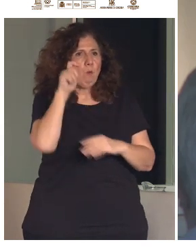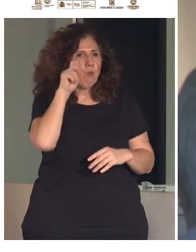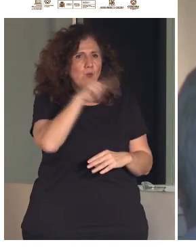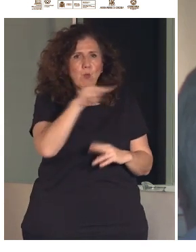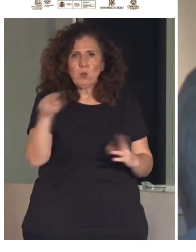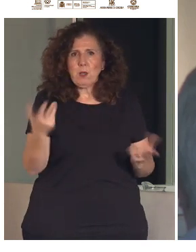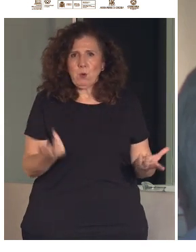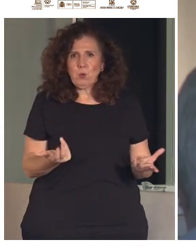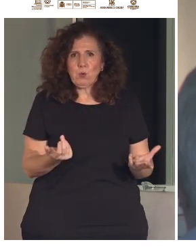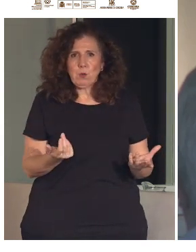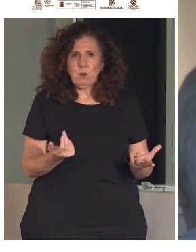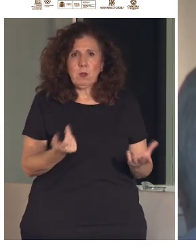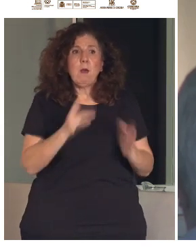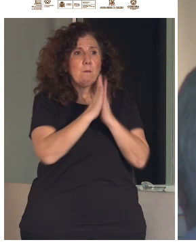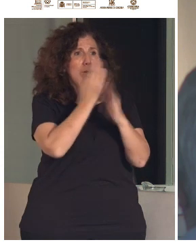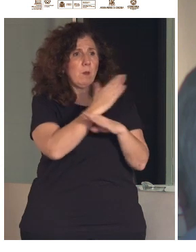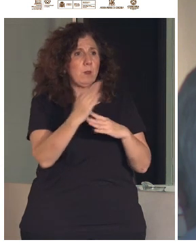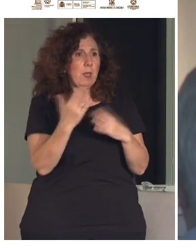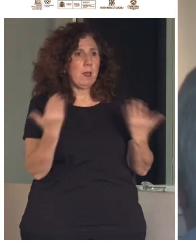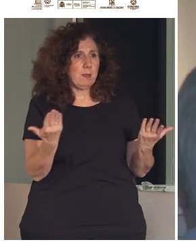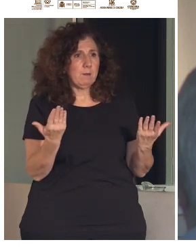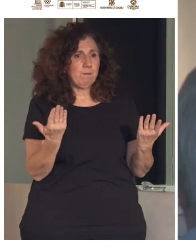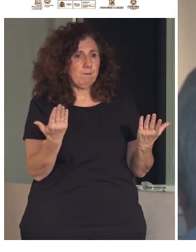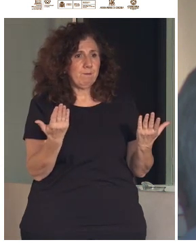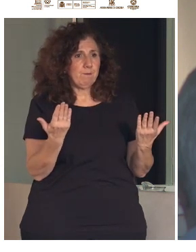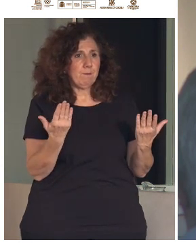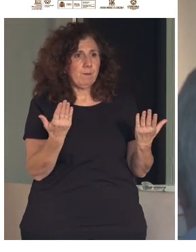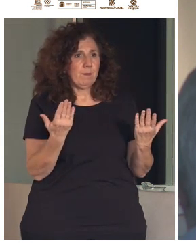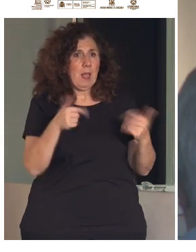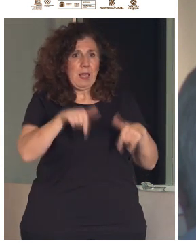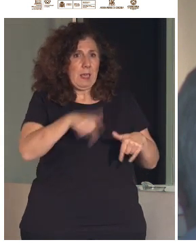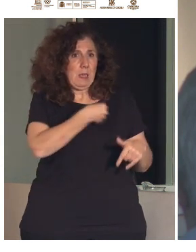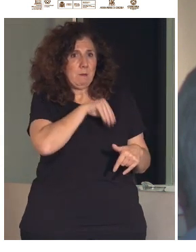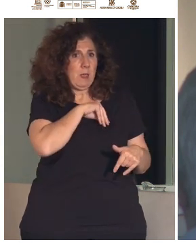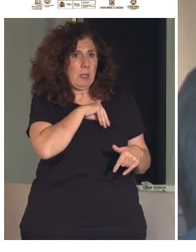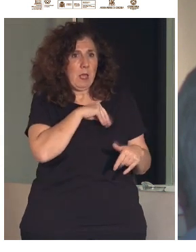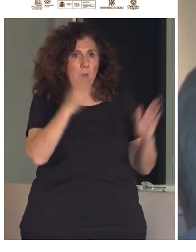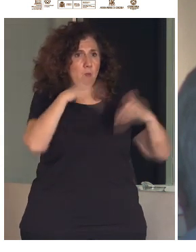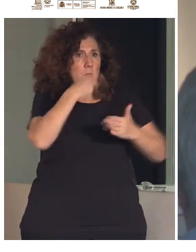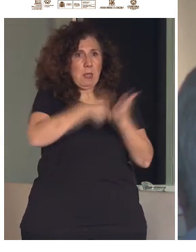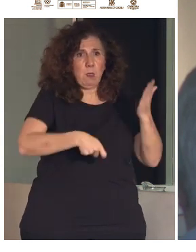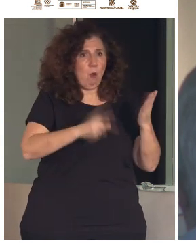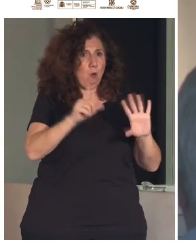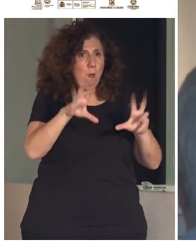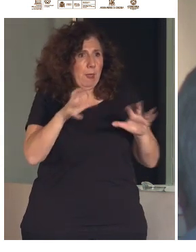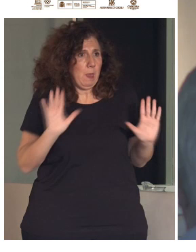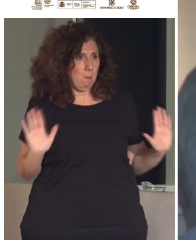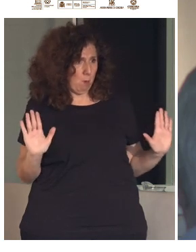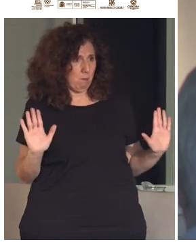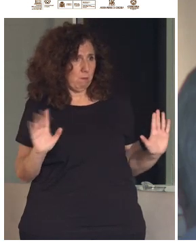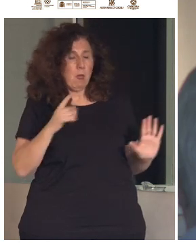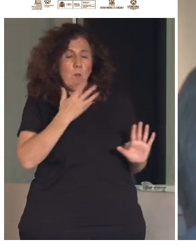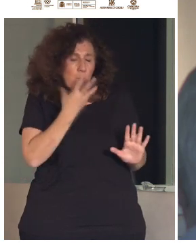y en las bibliotecas. Porque parece que en este país, si no se sanciona, no aprendemos. Es triste, pero es así.